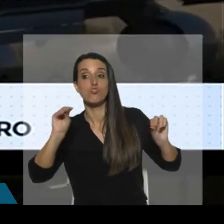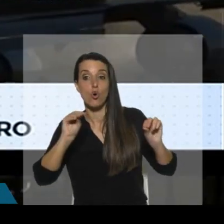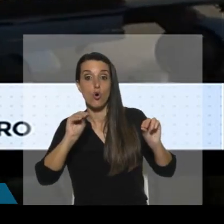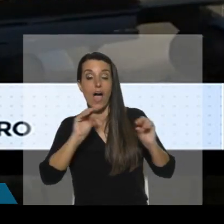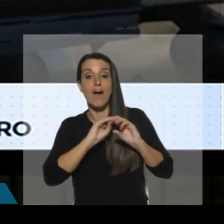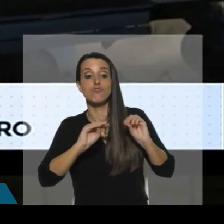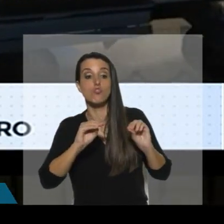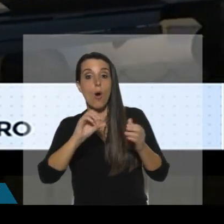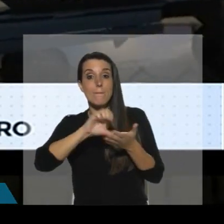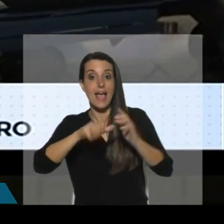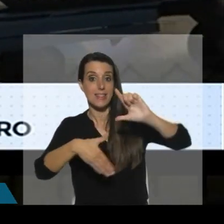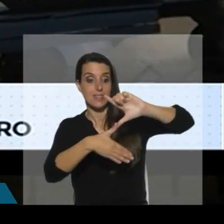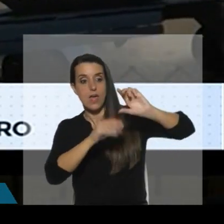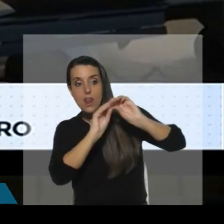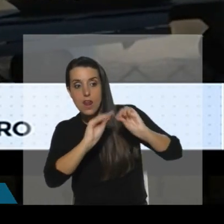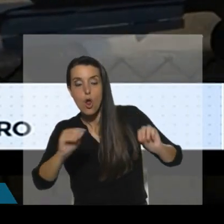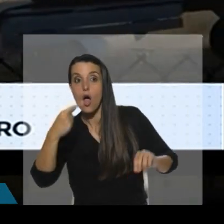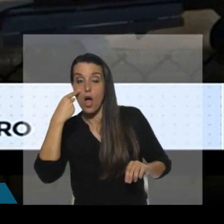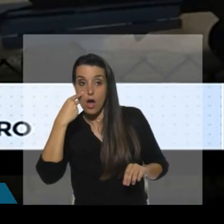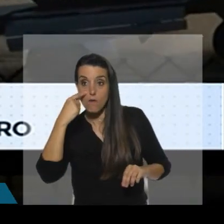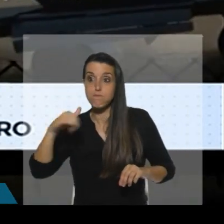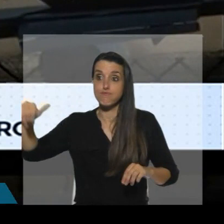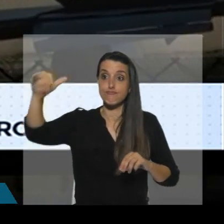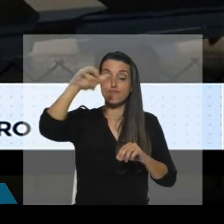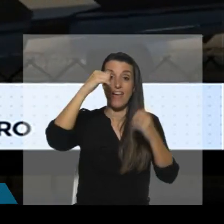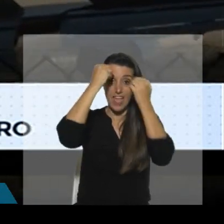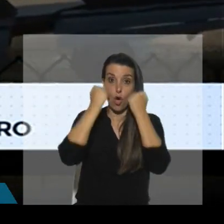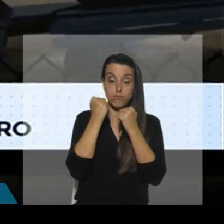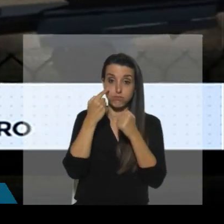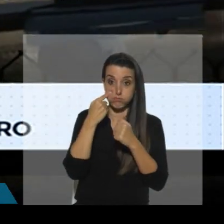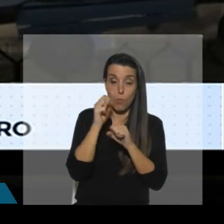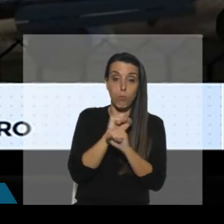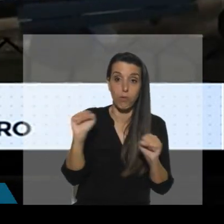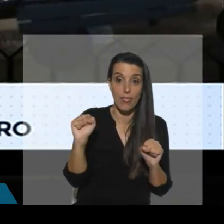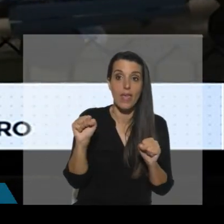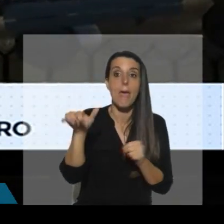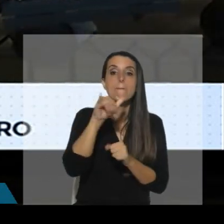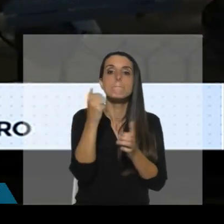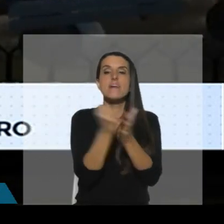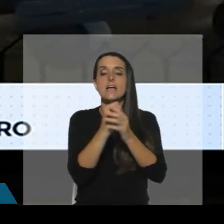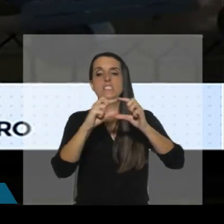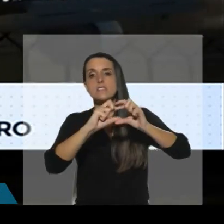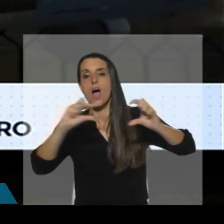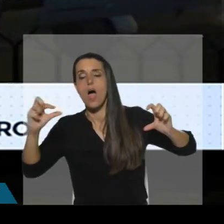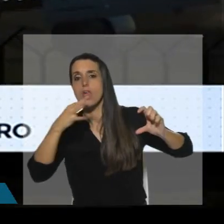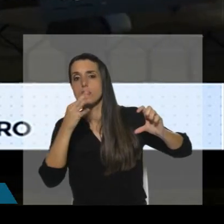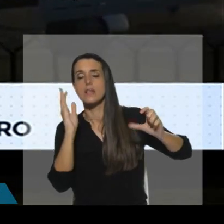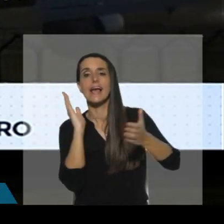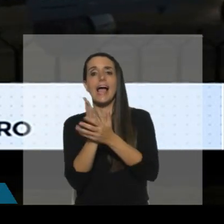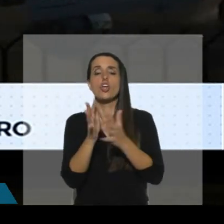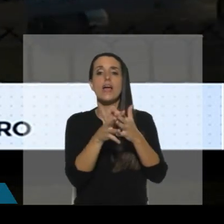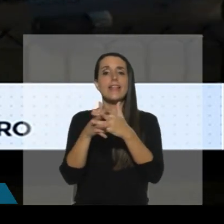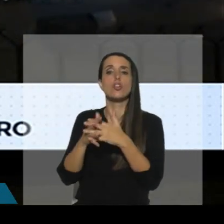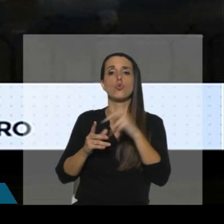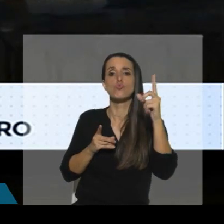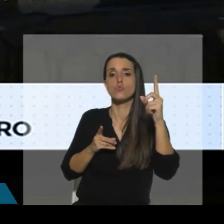de inteligencia de la región sobre la situación de esa aeronave y de la empresa que fue sancionada por el